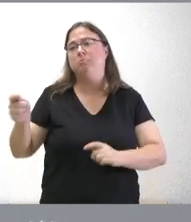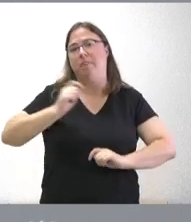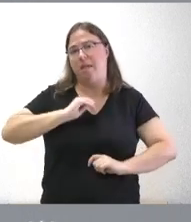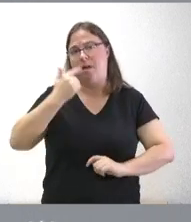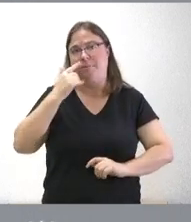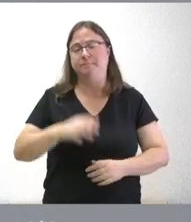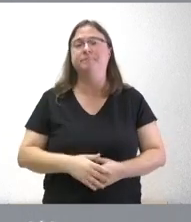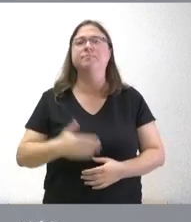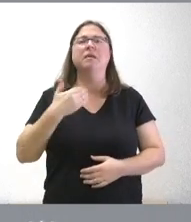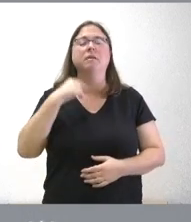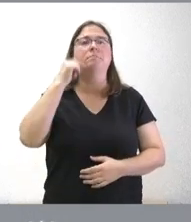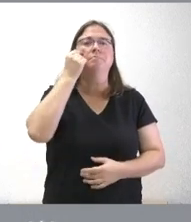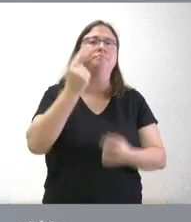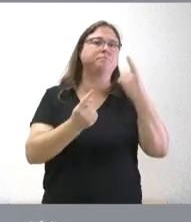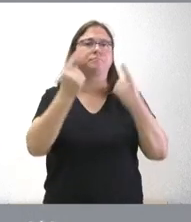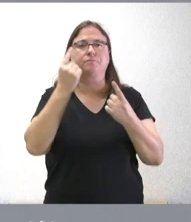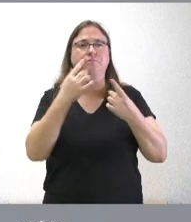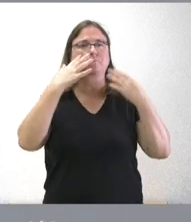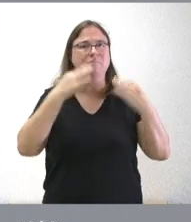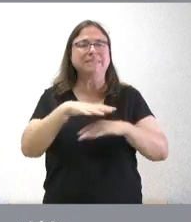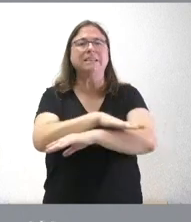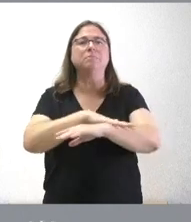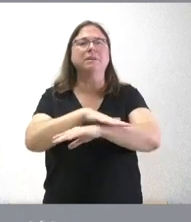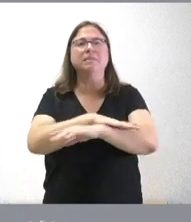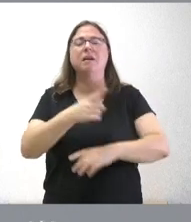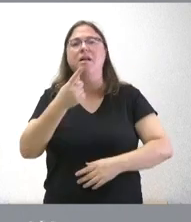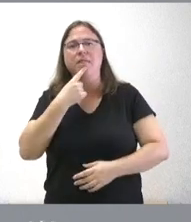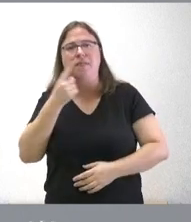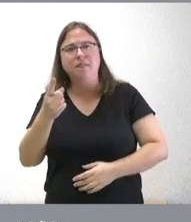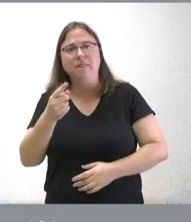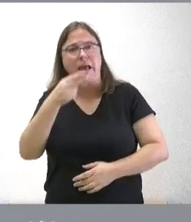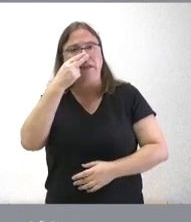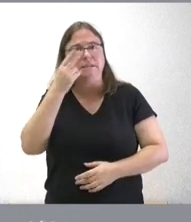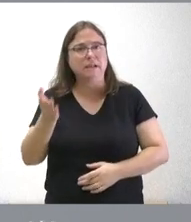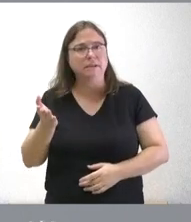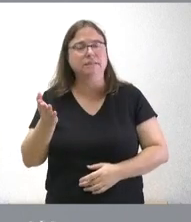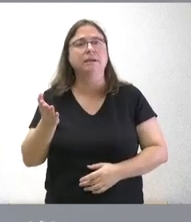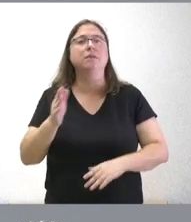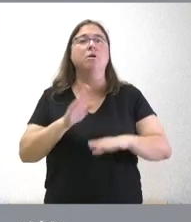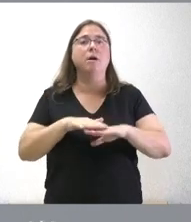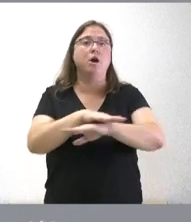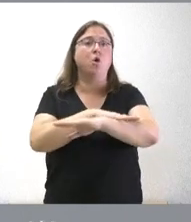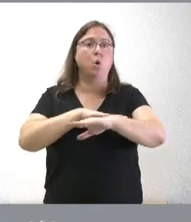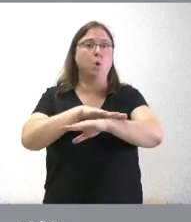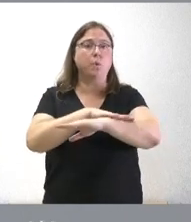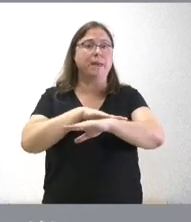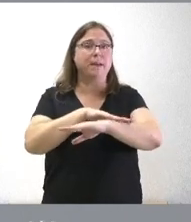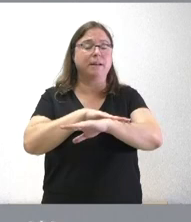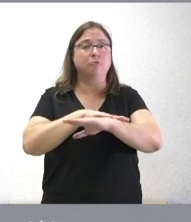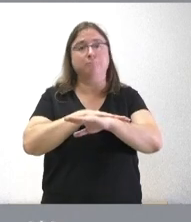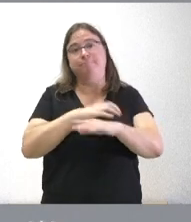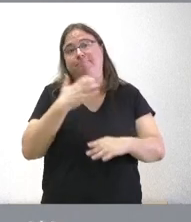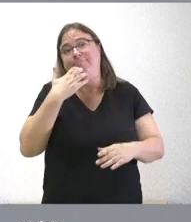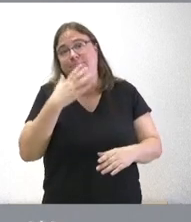hemos oído en alguna ocasión que creo que la ministra manifestaba su interés para que el gobierno hipotéticamente